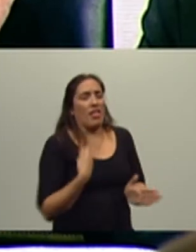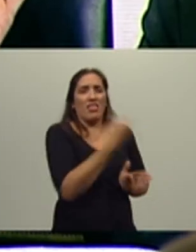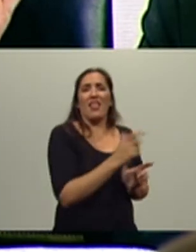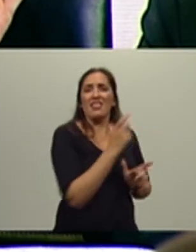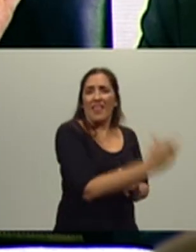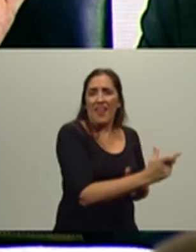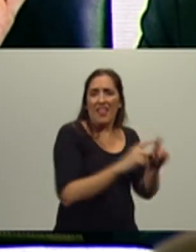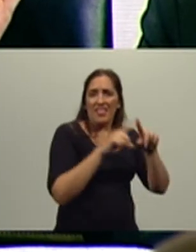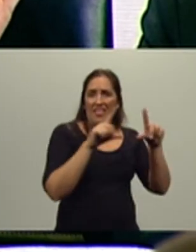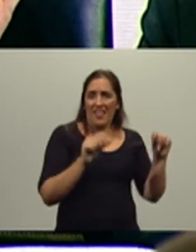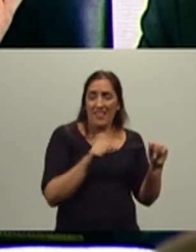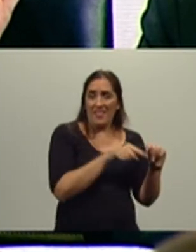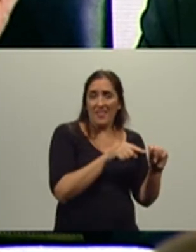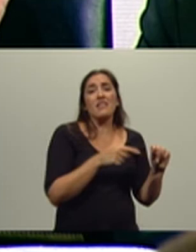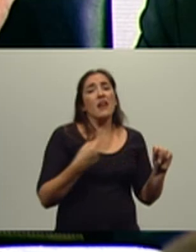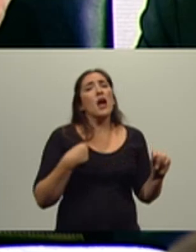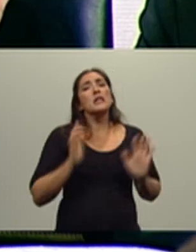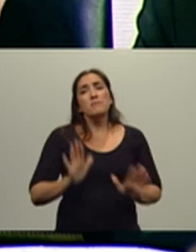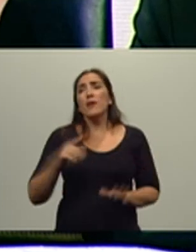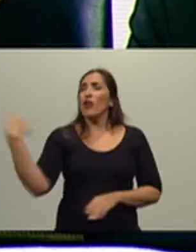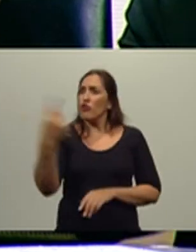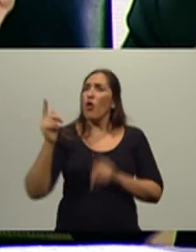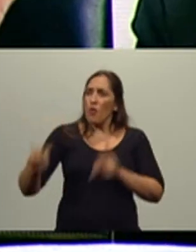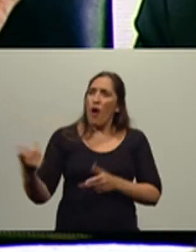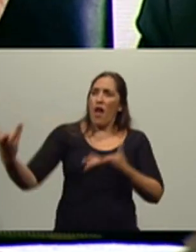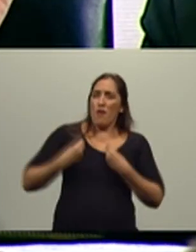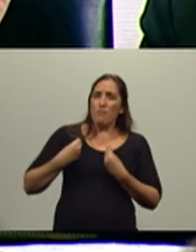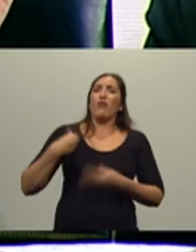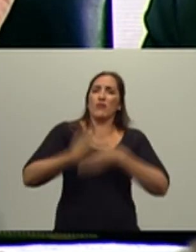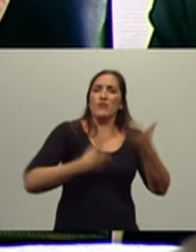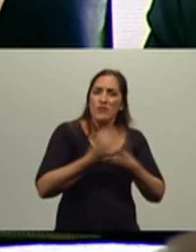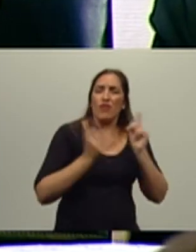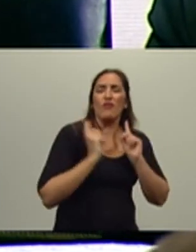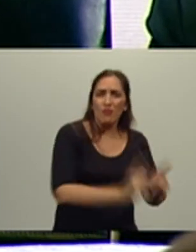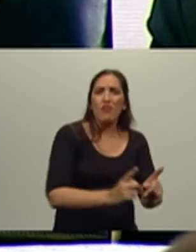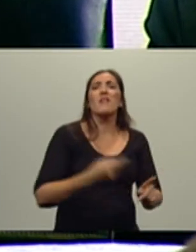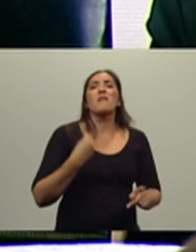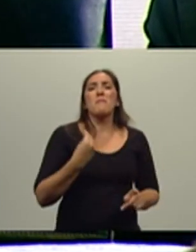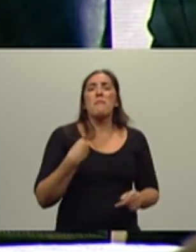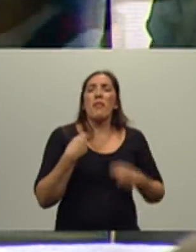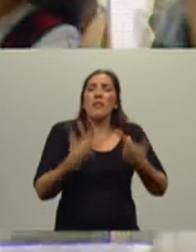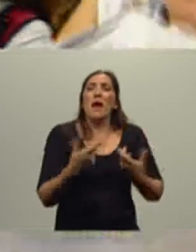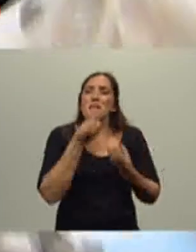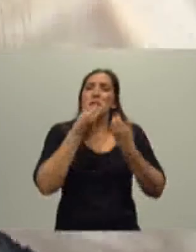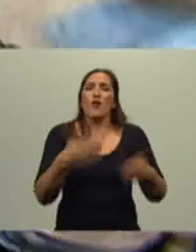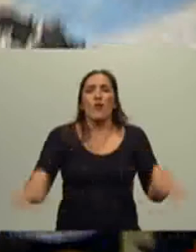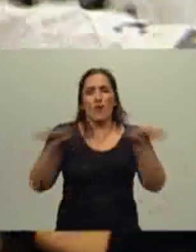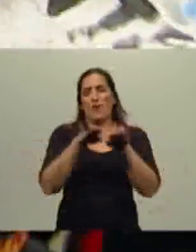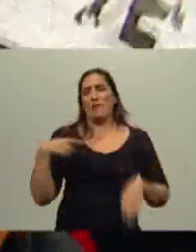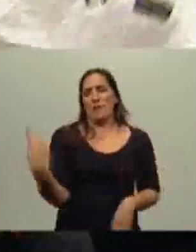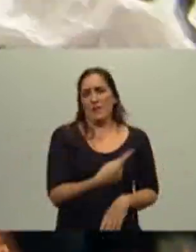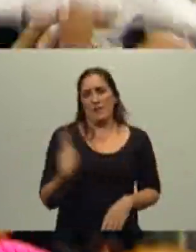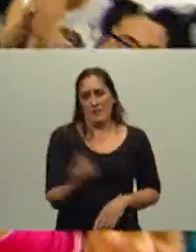que el que me siga pueda hacerlo mucho mejor y pueda hacerlo mejorando y dándole mayor y mejor igualdad para